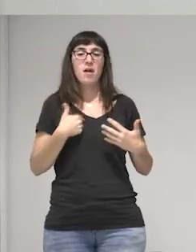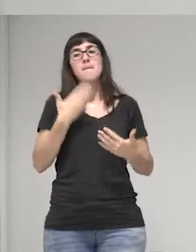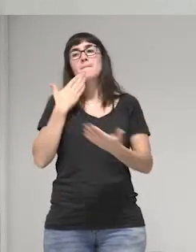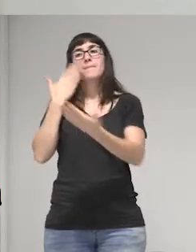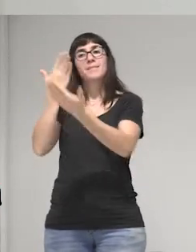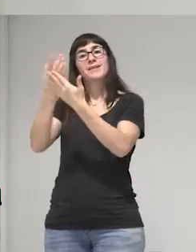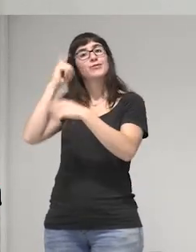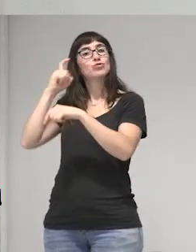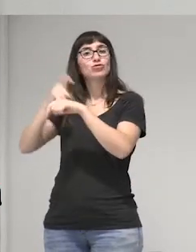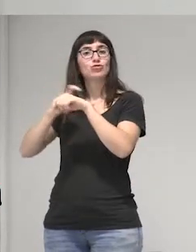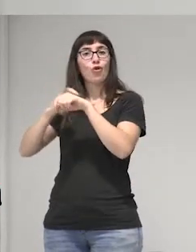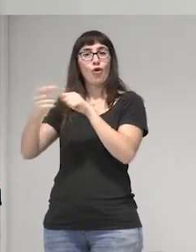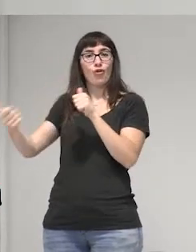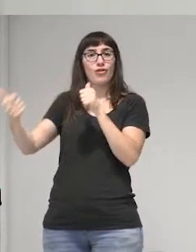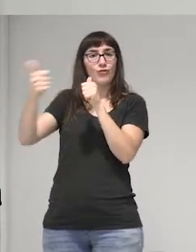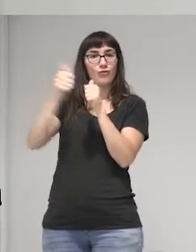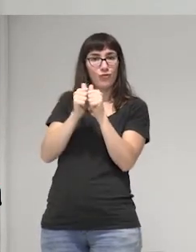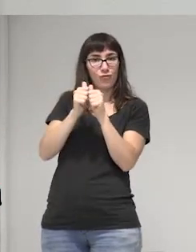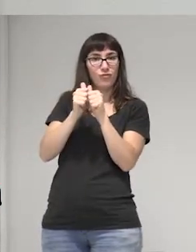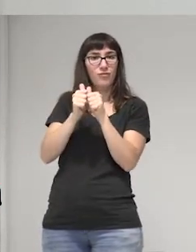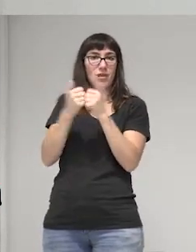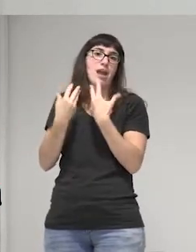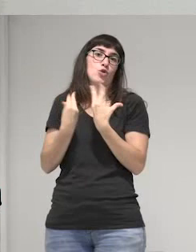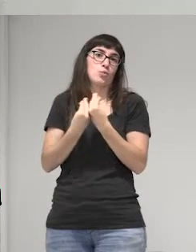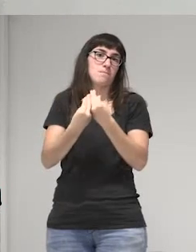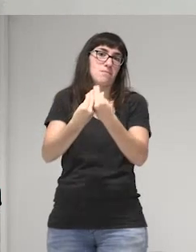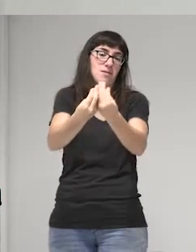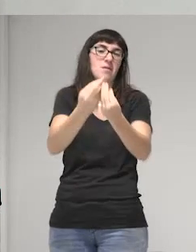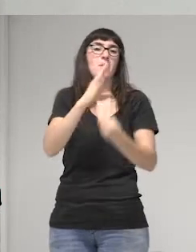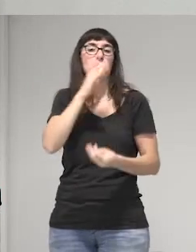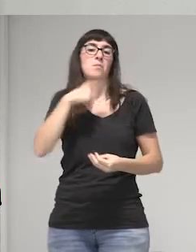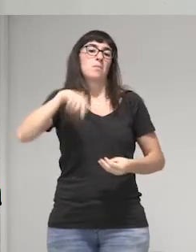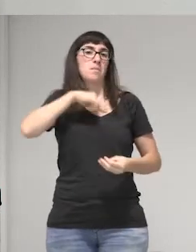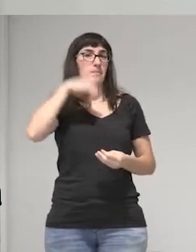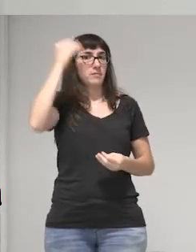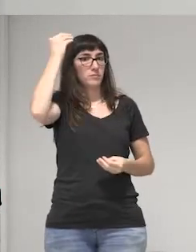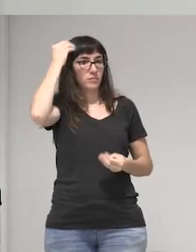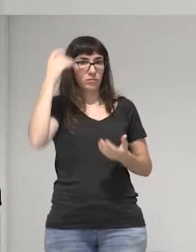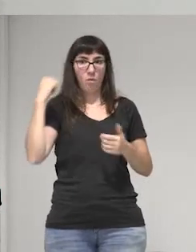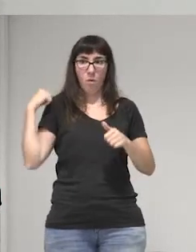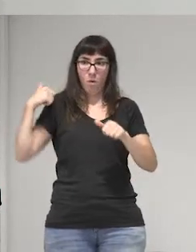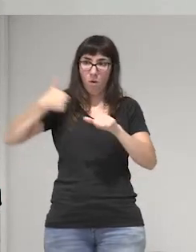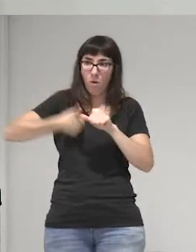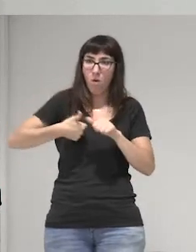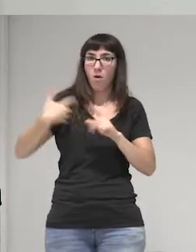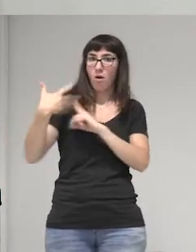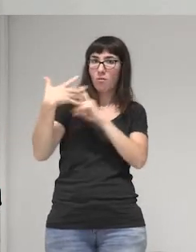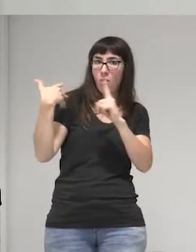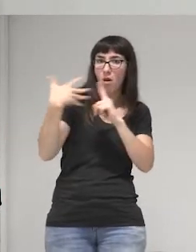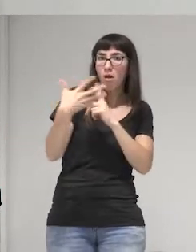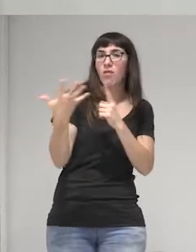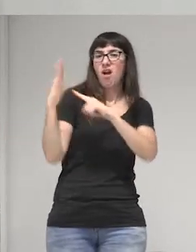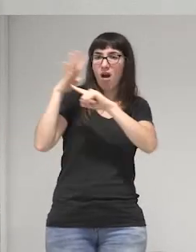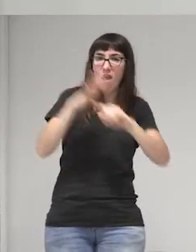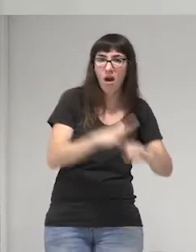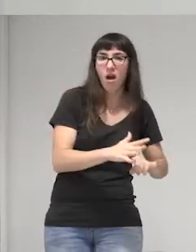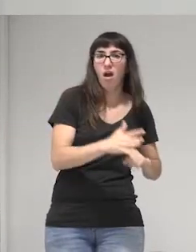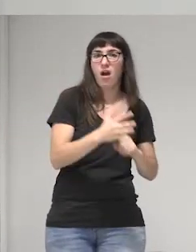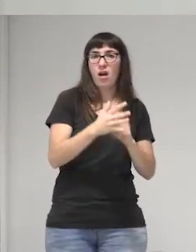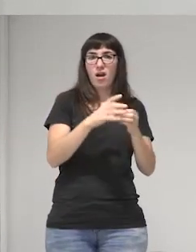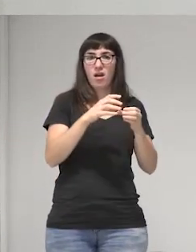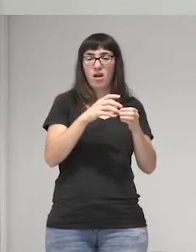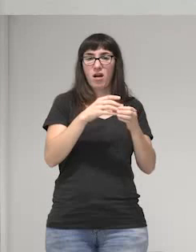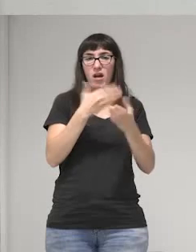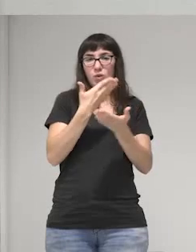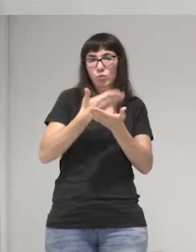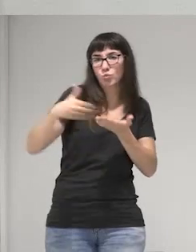psicológico porque pensamos que con tanta violencia y con tanta exclusión y discriminación las